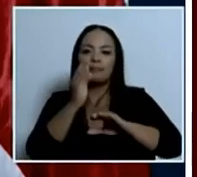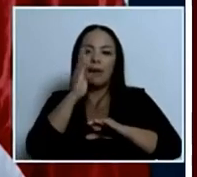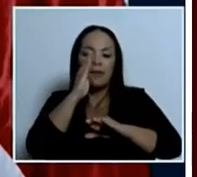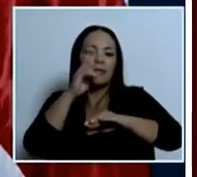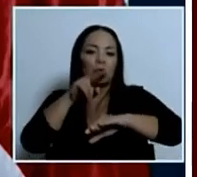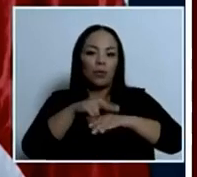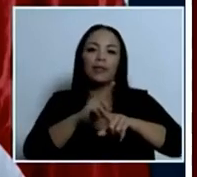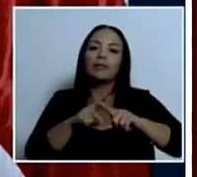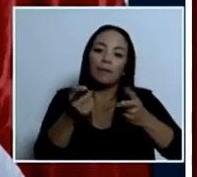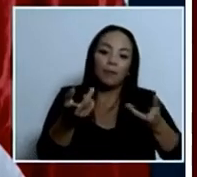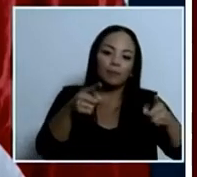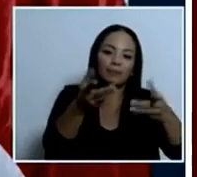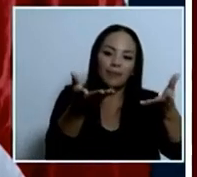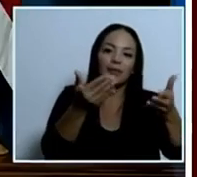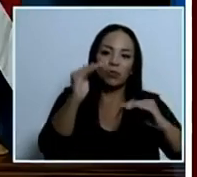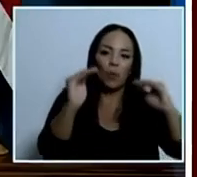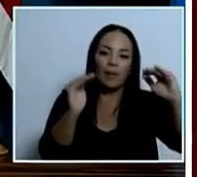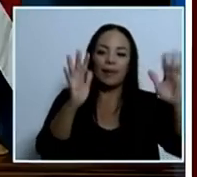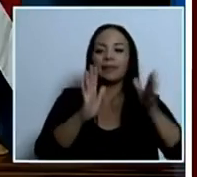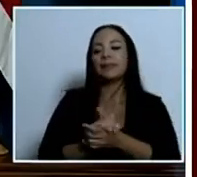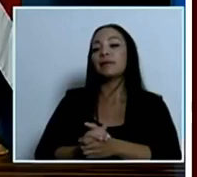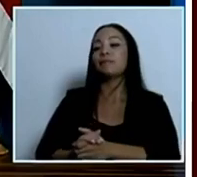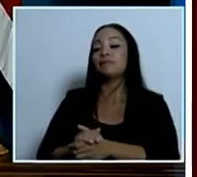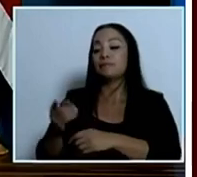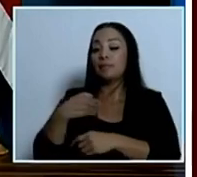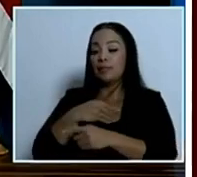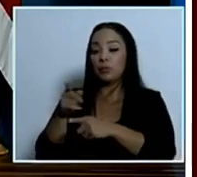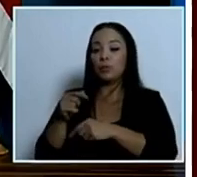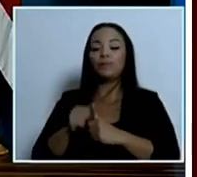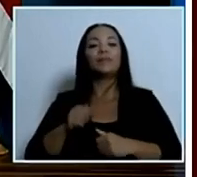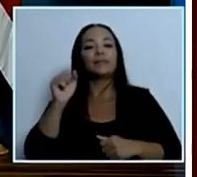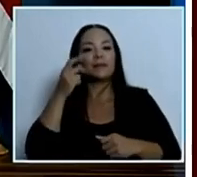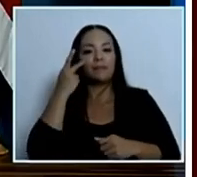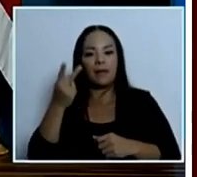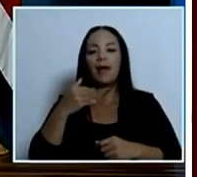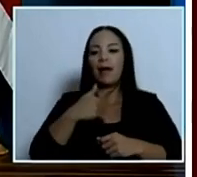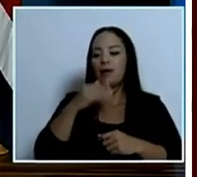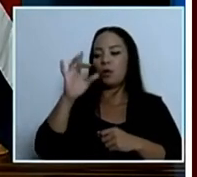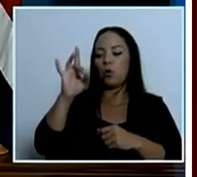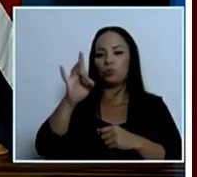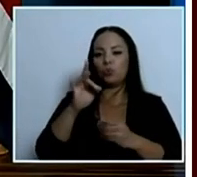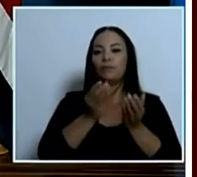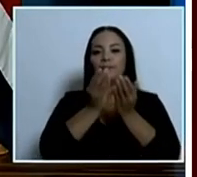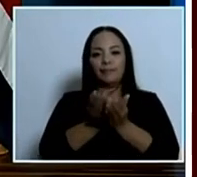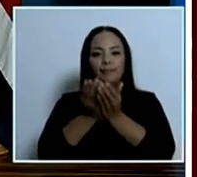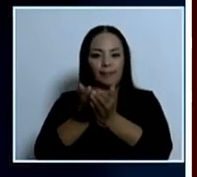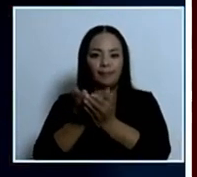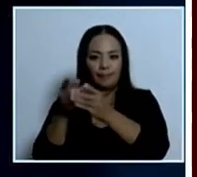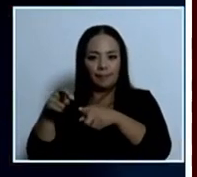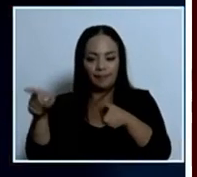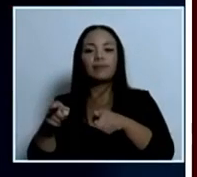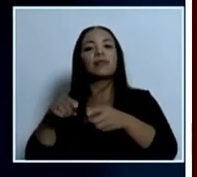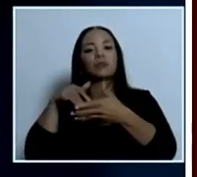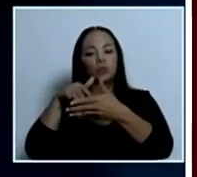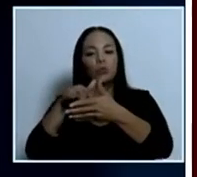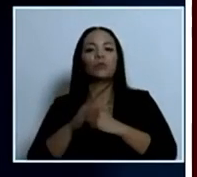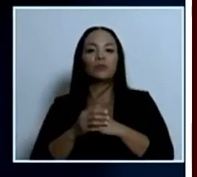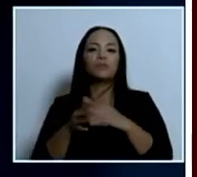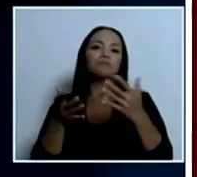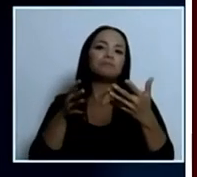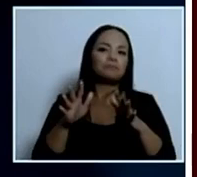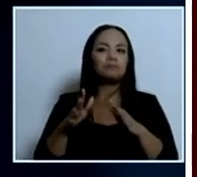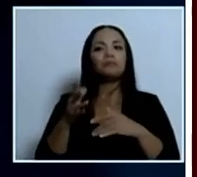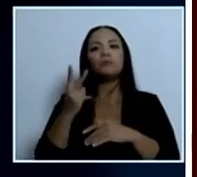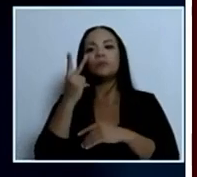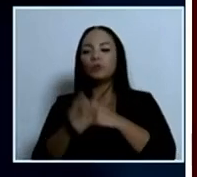ministro de los detalles sí en este momento en efecto hay ocho embarcaciones que están haciendo los estudios se va a tardar un par de